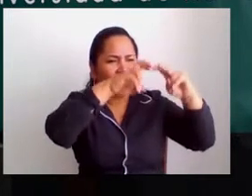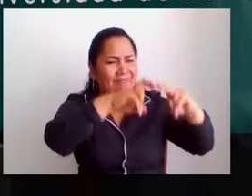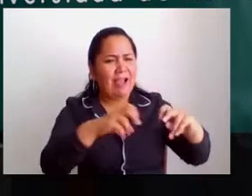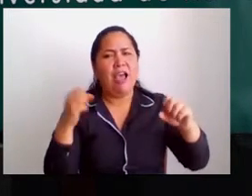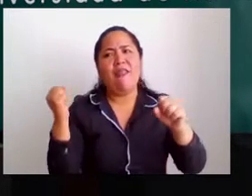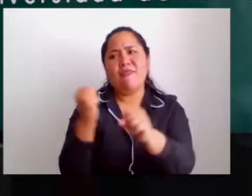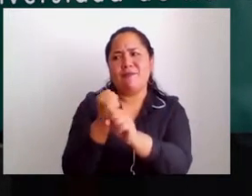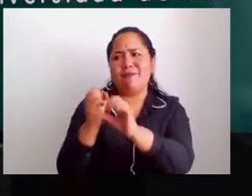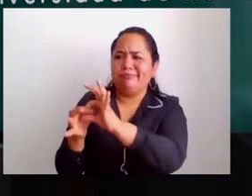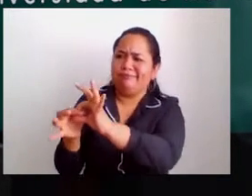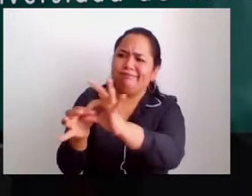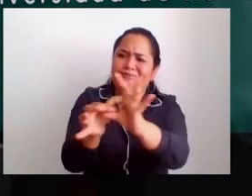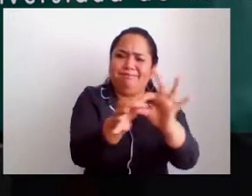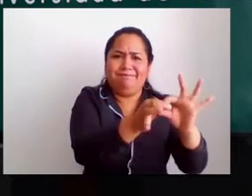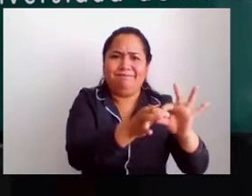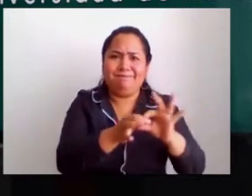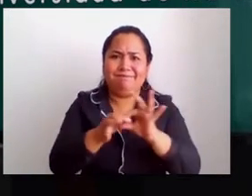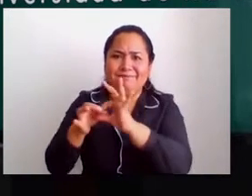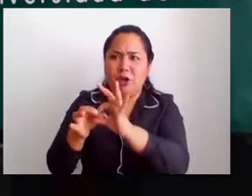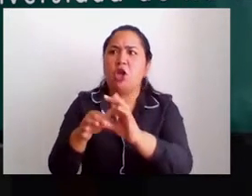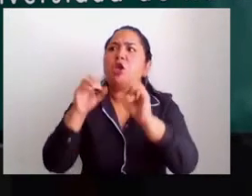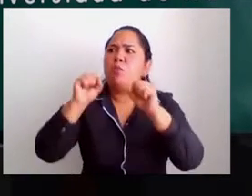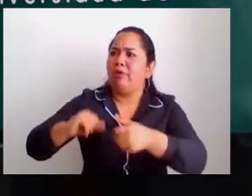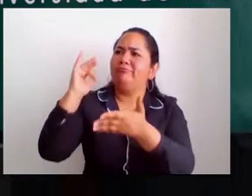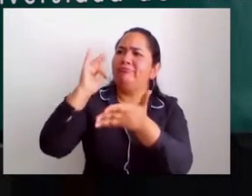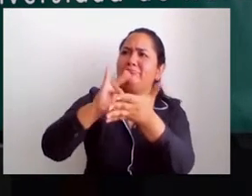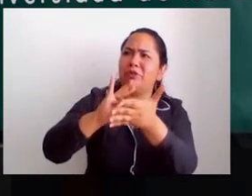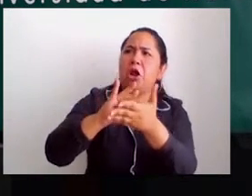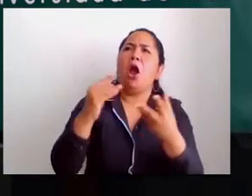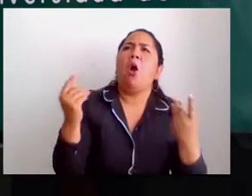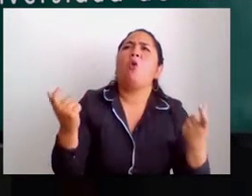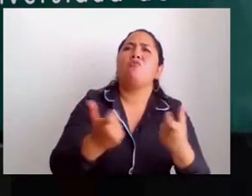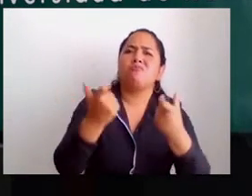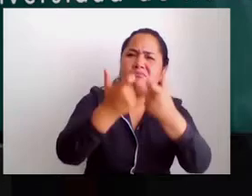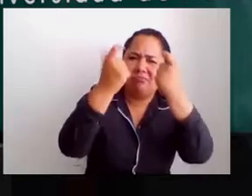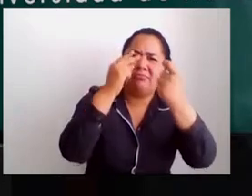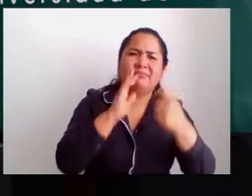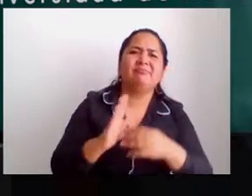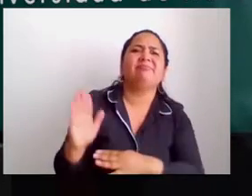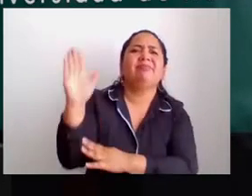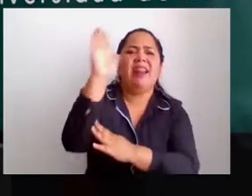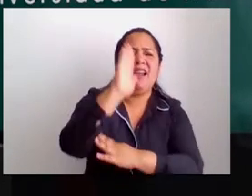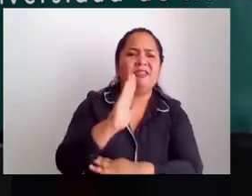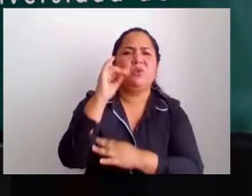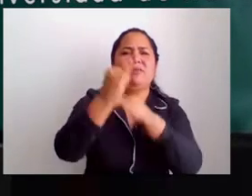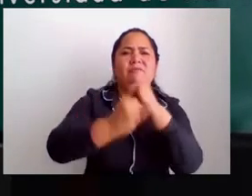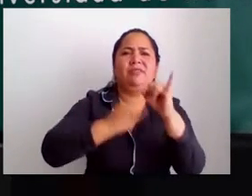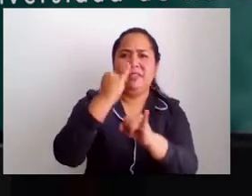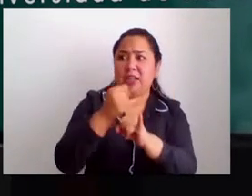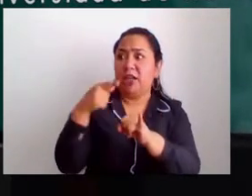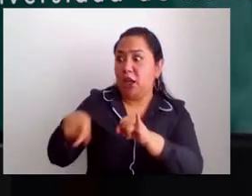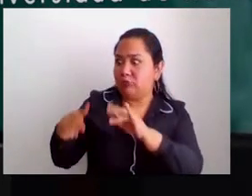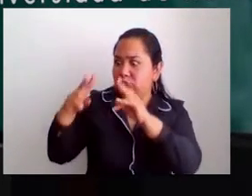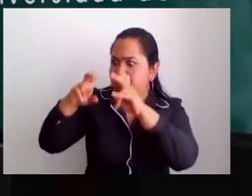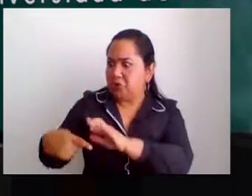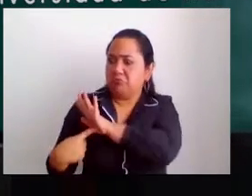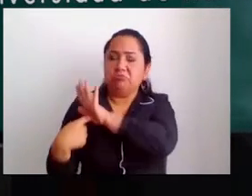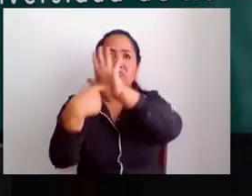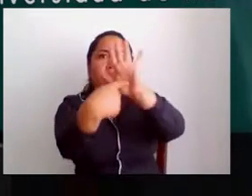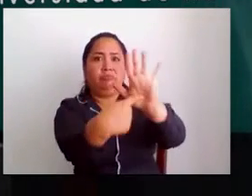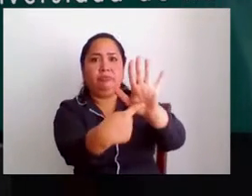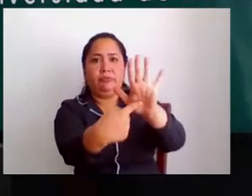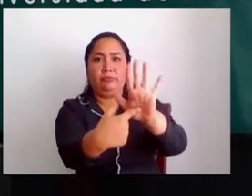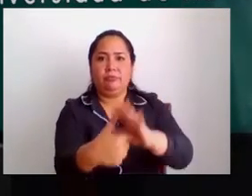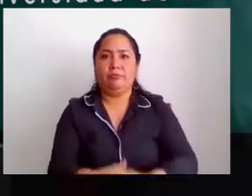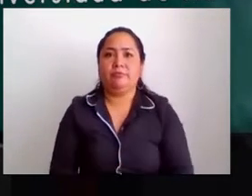hacer trabajo colaborativo y abrir espacios de congresos de carácter internacional y nacional para poder hacer visibles sus productos.